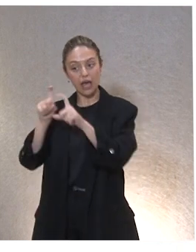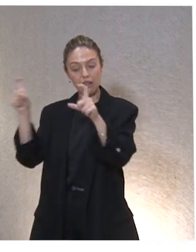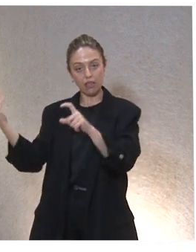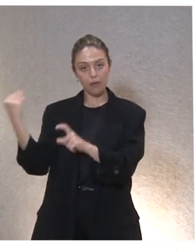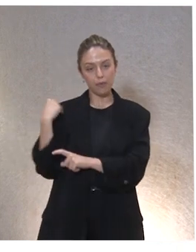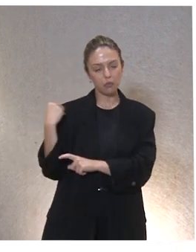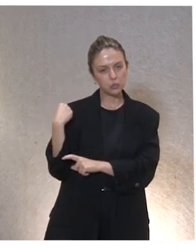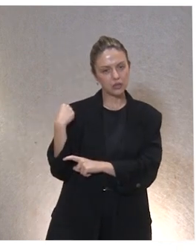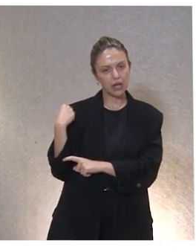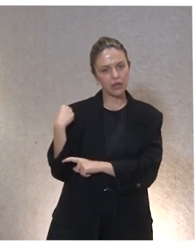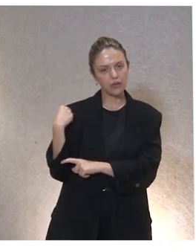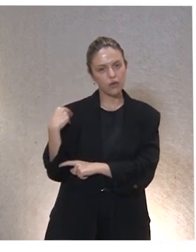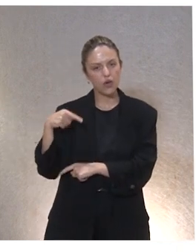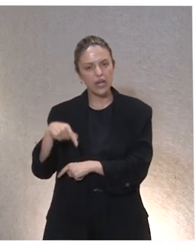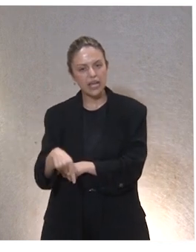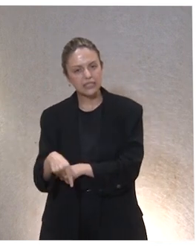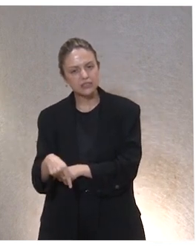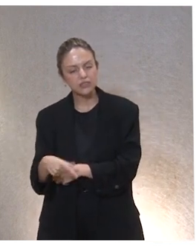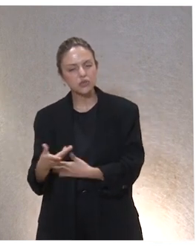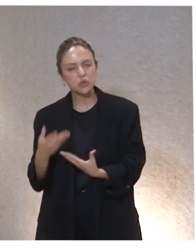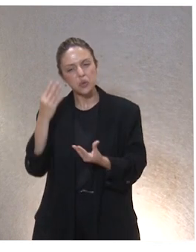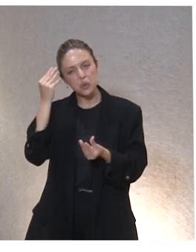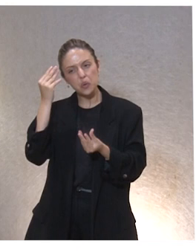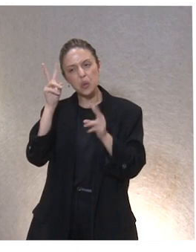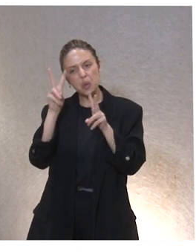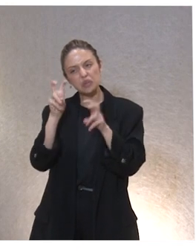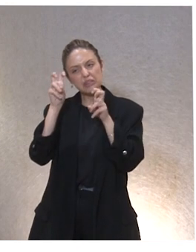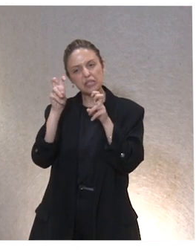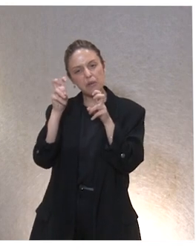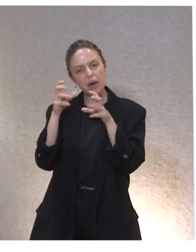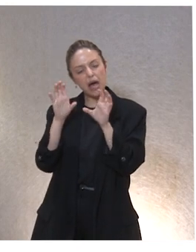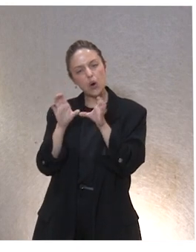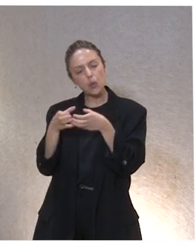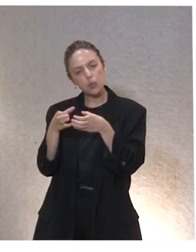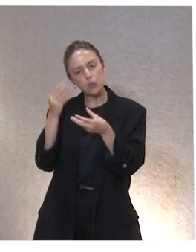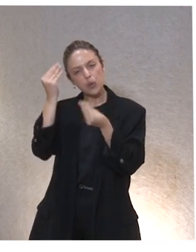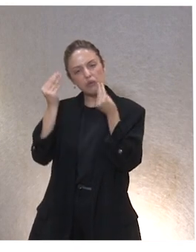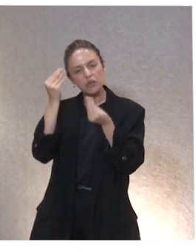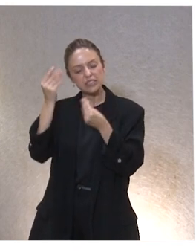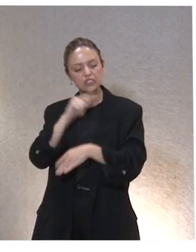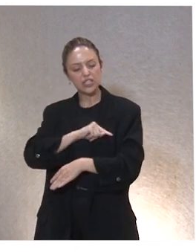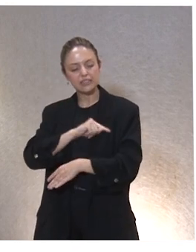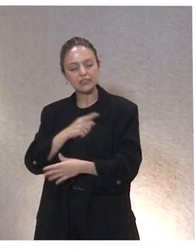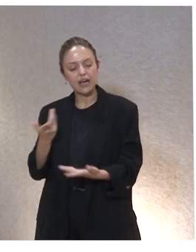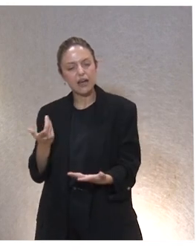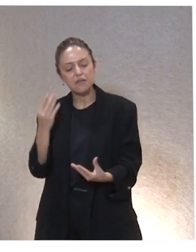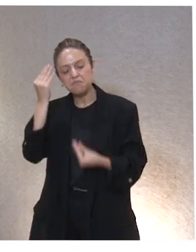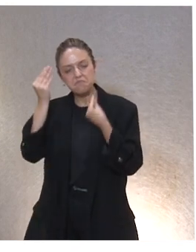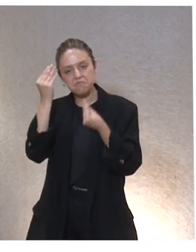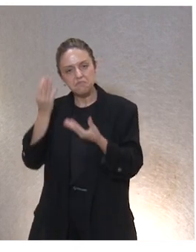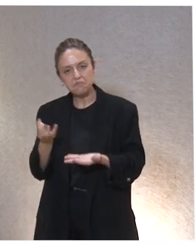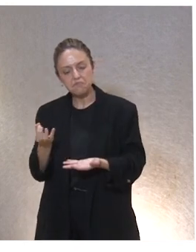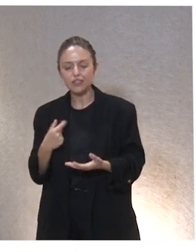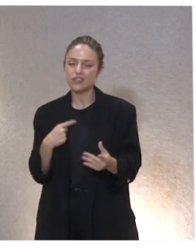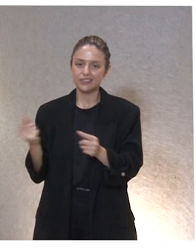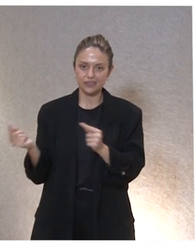preguntado oye, esto ha salido aquí, vosotros como grupo de reflexión ética ¿qué diríais? Y lo debatimos,